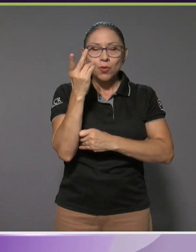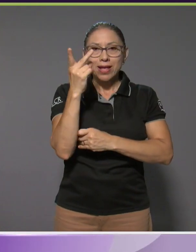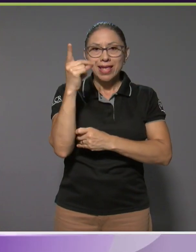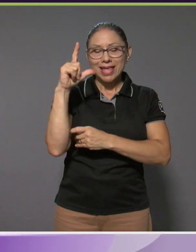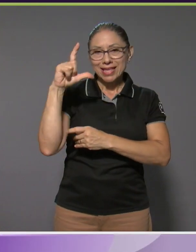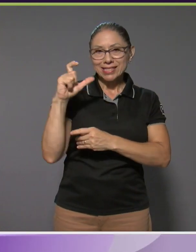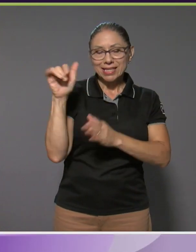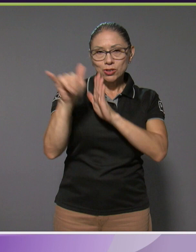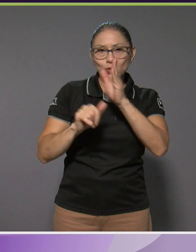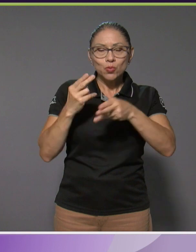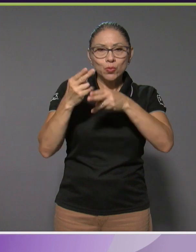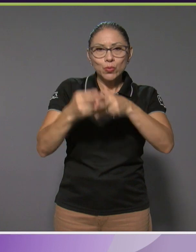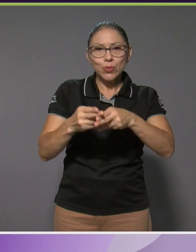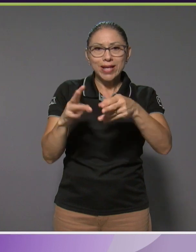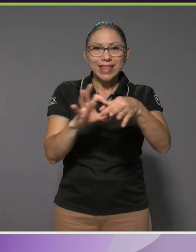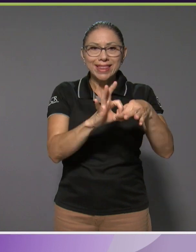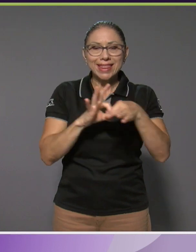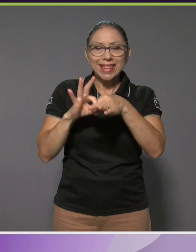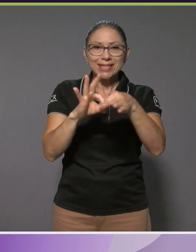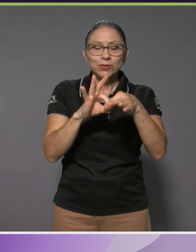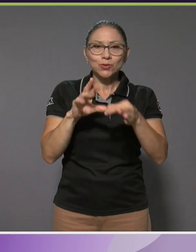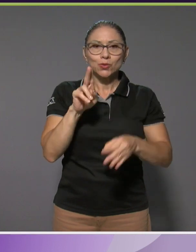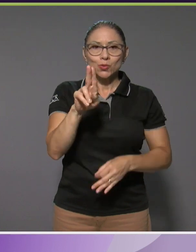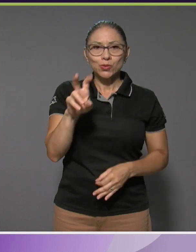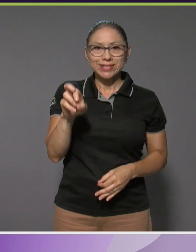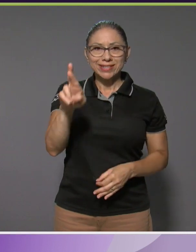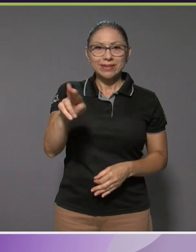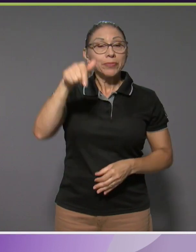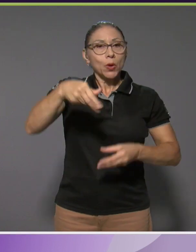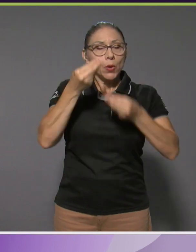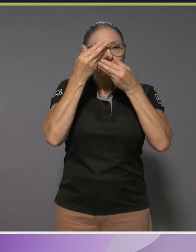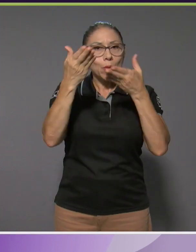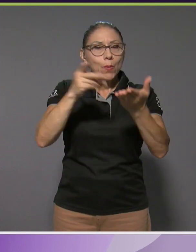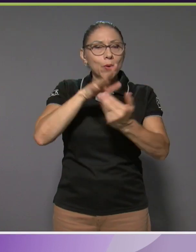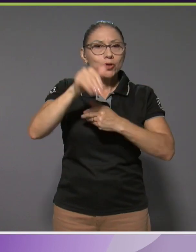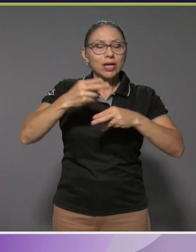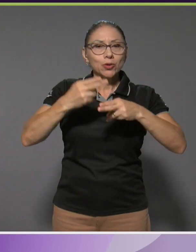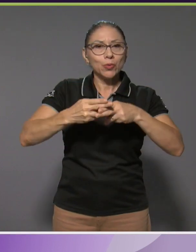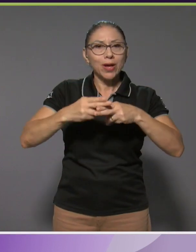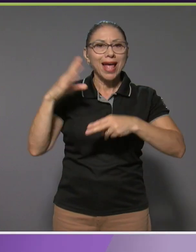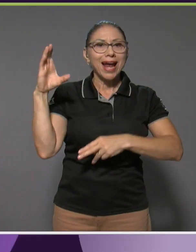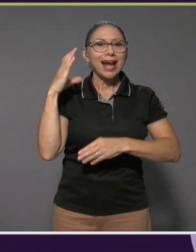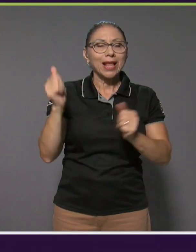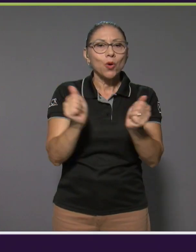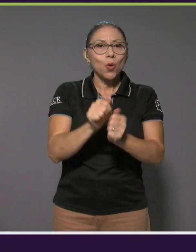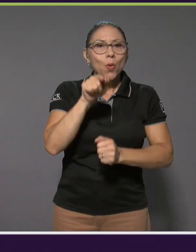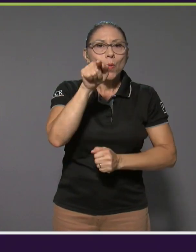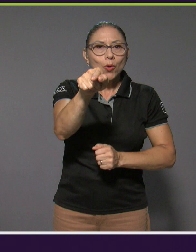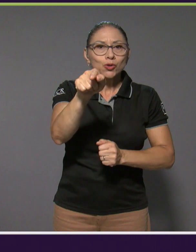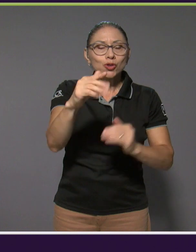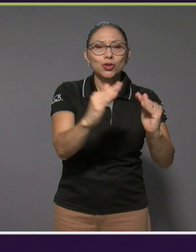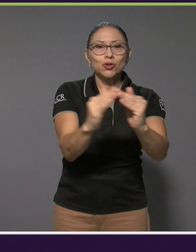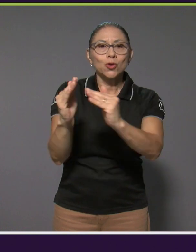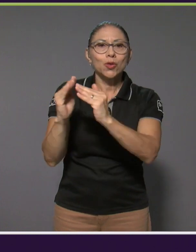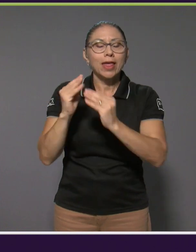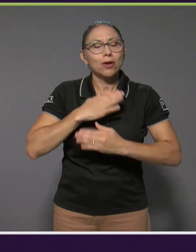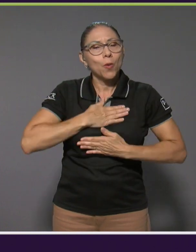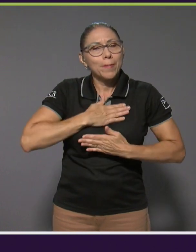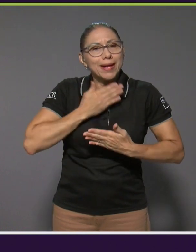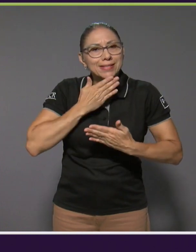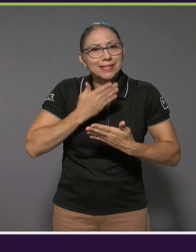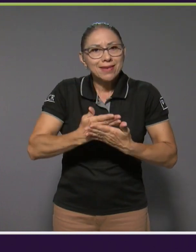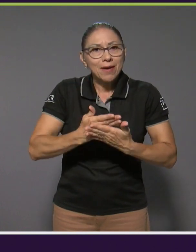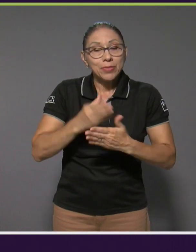YouTube como Nexo UCR. Y hoy le contamos sobre el proyecto Cartago con Voz Ciudad Compasiva, que se lanzó en octubre de